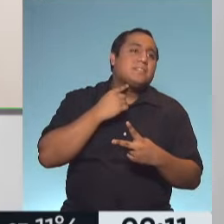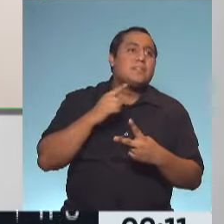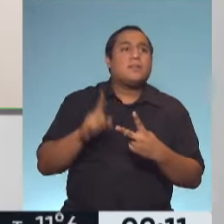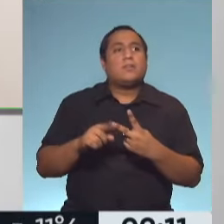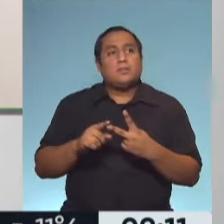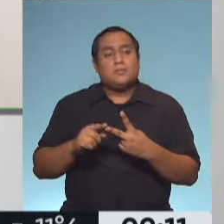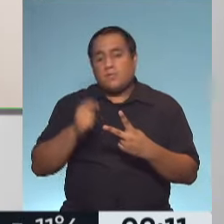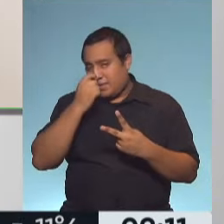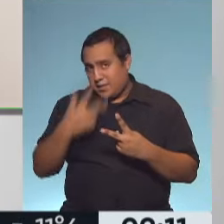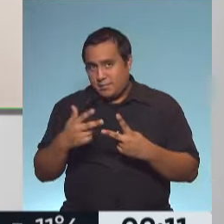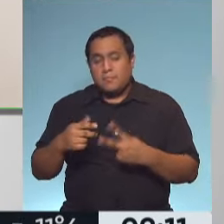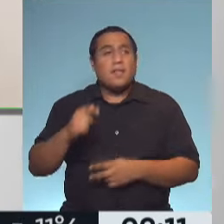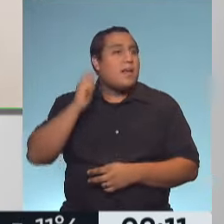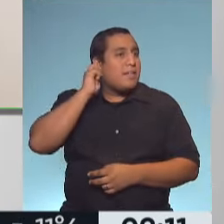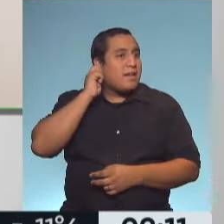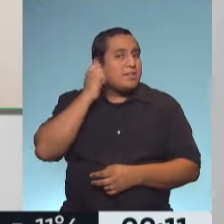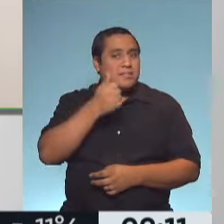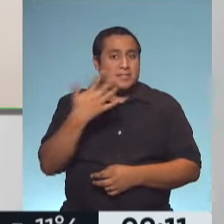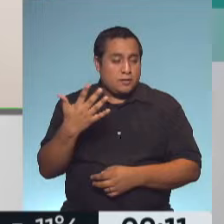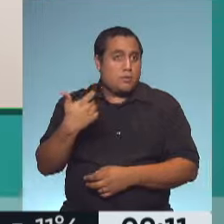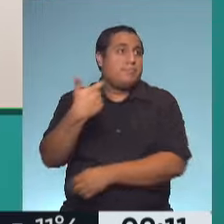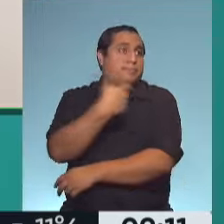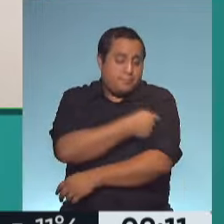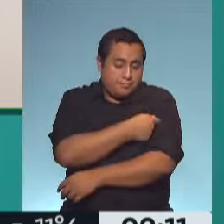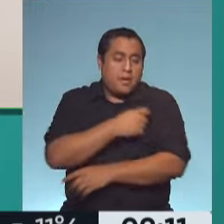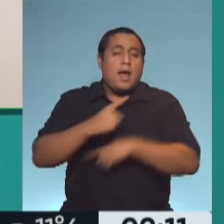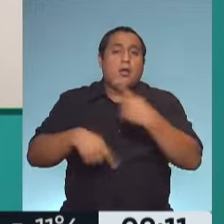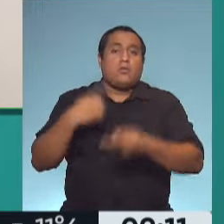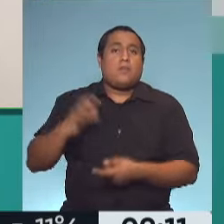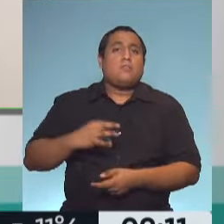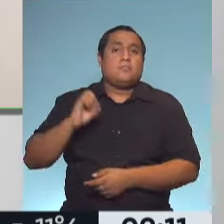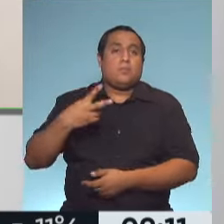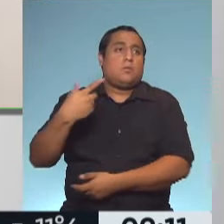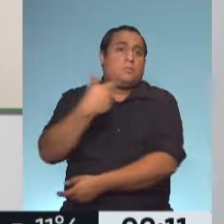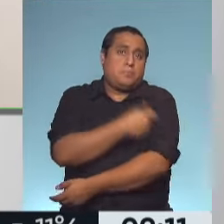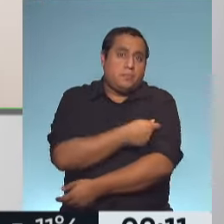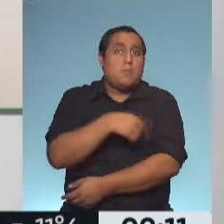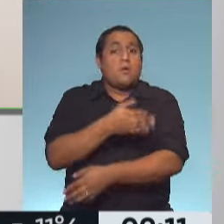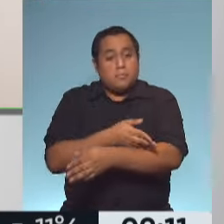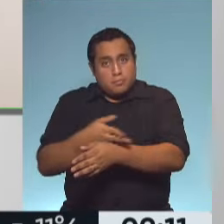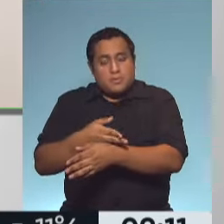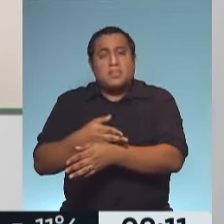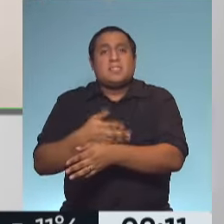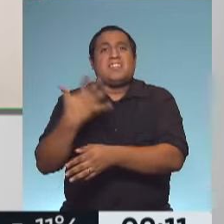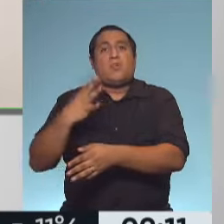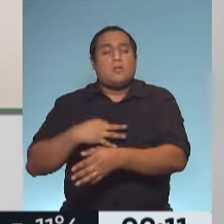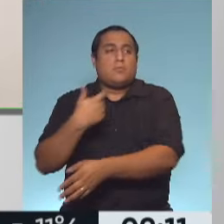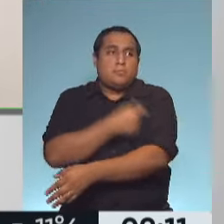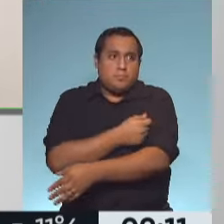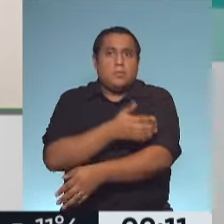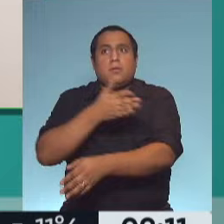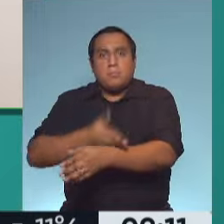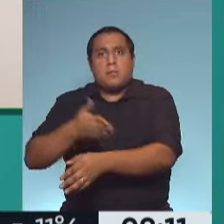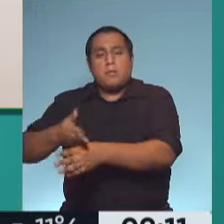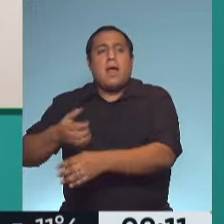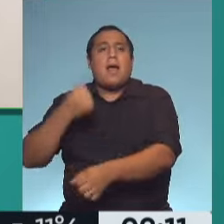65 años, una primero, al año siguiente la otra, y a partir de ahí, cada 5 años, hasta los 70 años. A